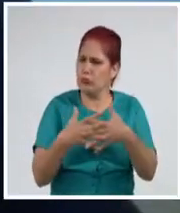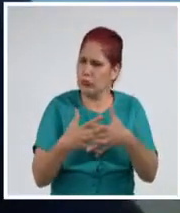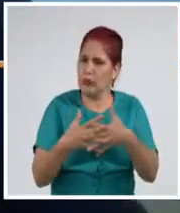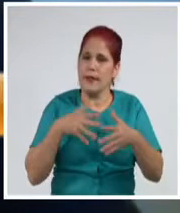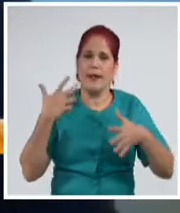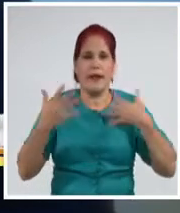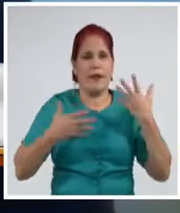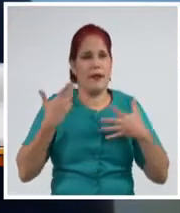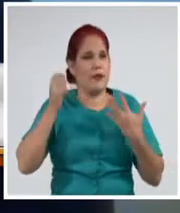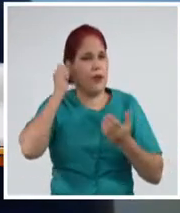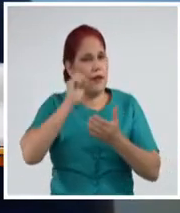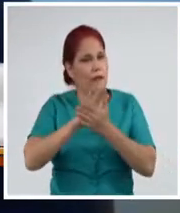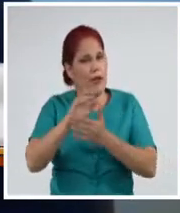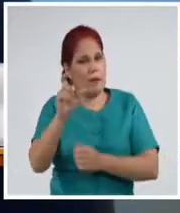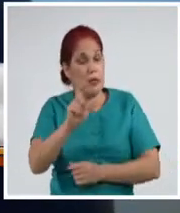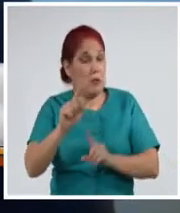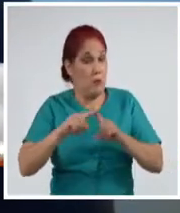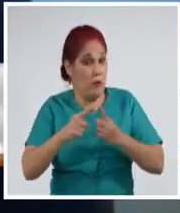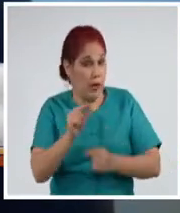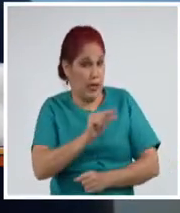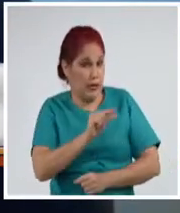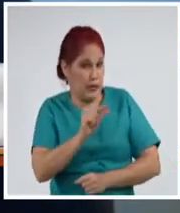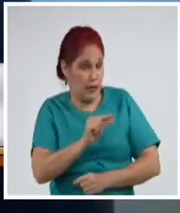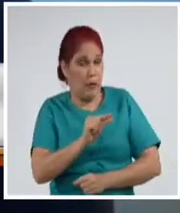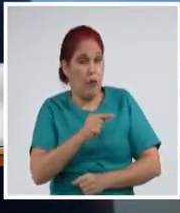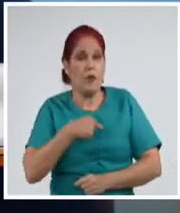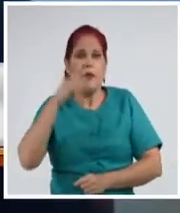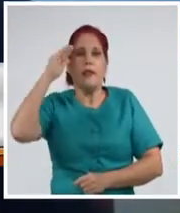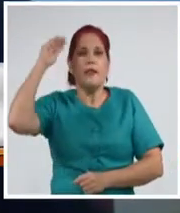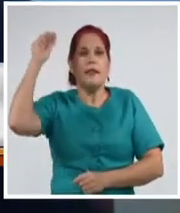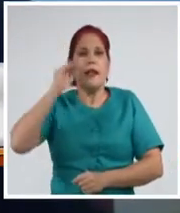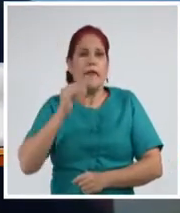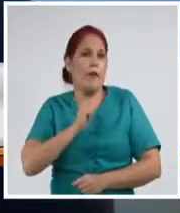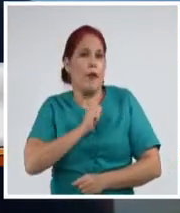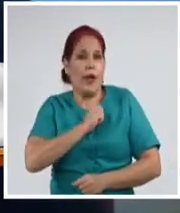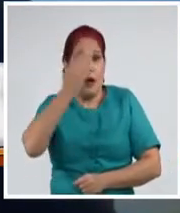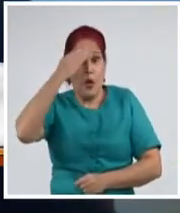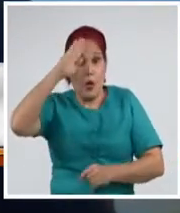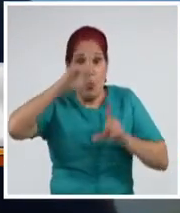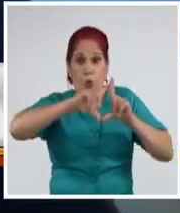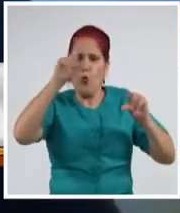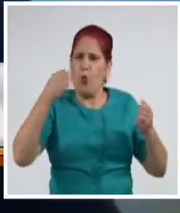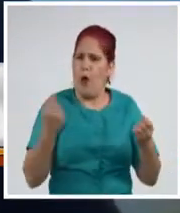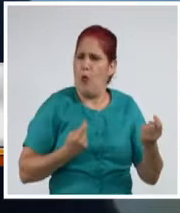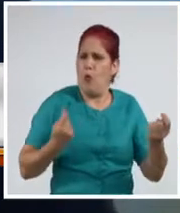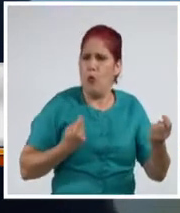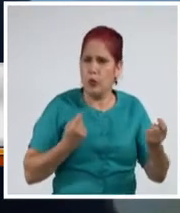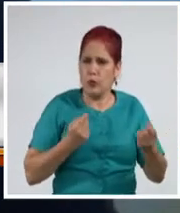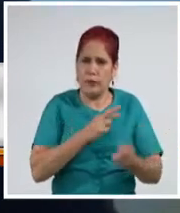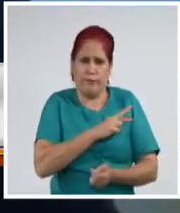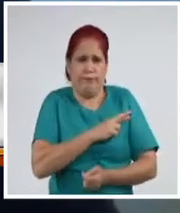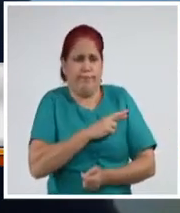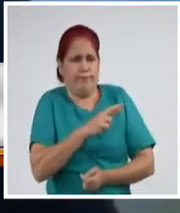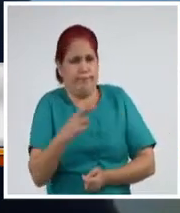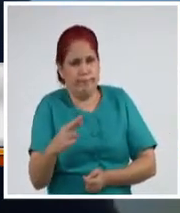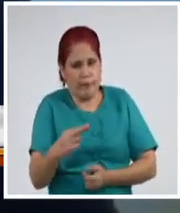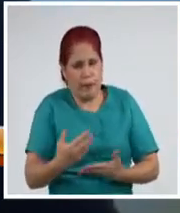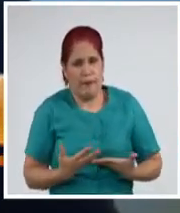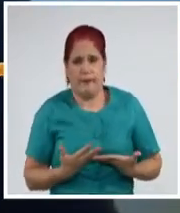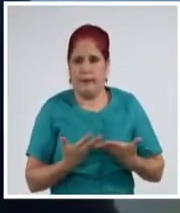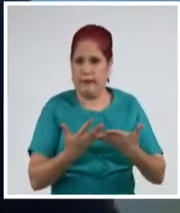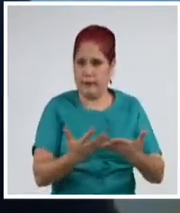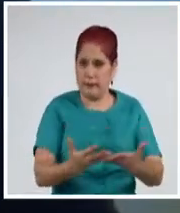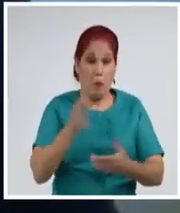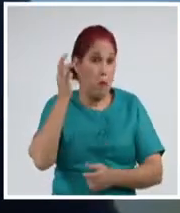celebración, porque si hay algo que sabemos es que Cuba libre, Cuba revolucionaria, Cuba con